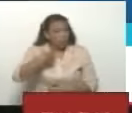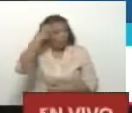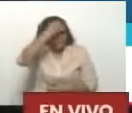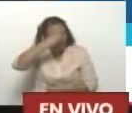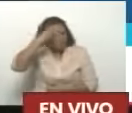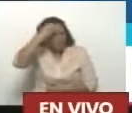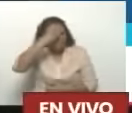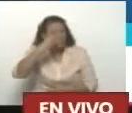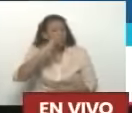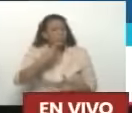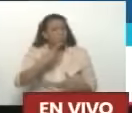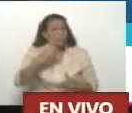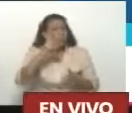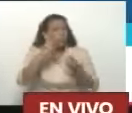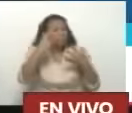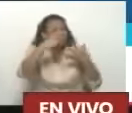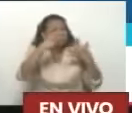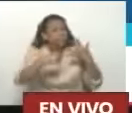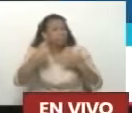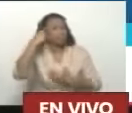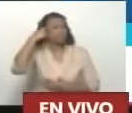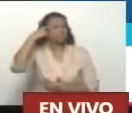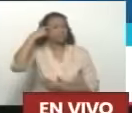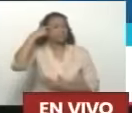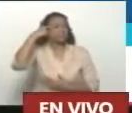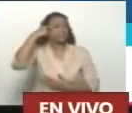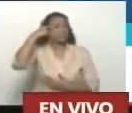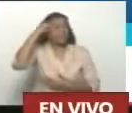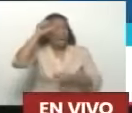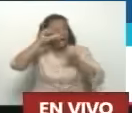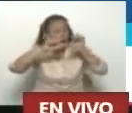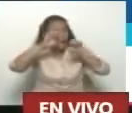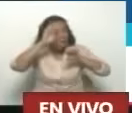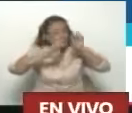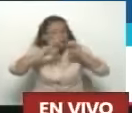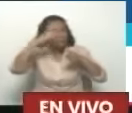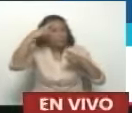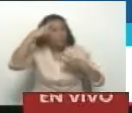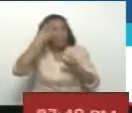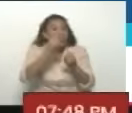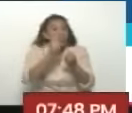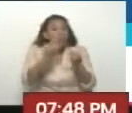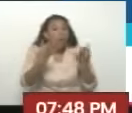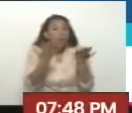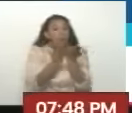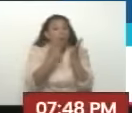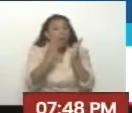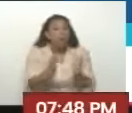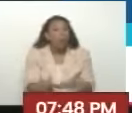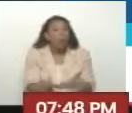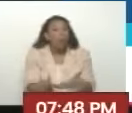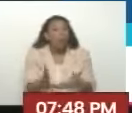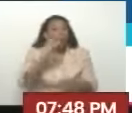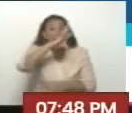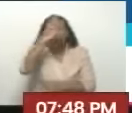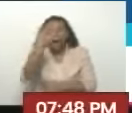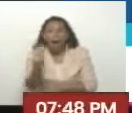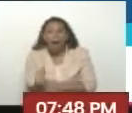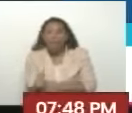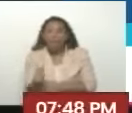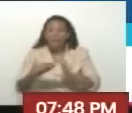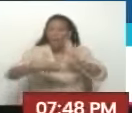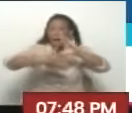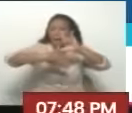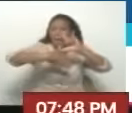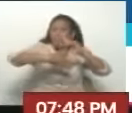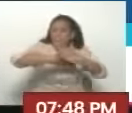Primero Lo primero Que me viene a la mente Ramonet Es cuántas escuelas En África En América